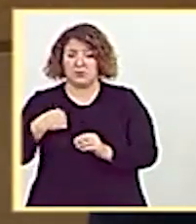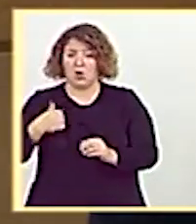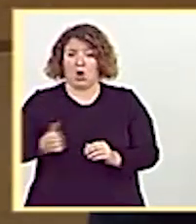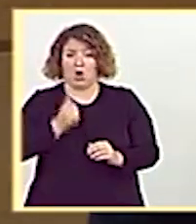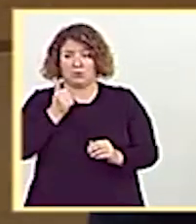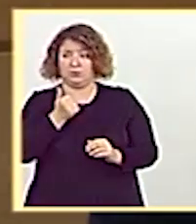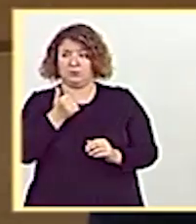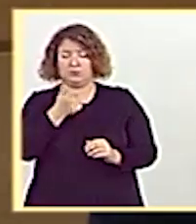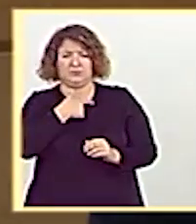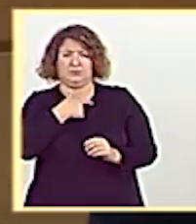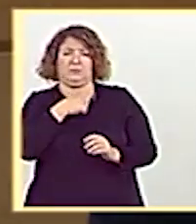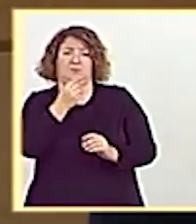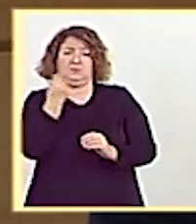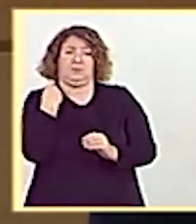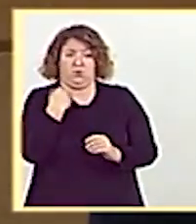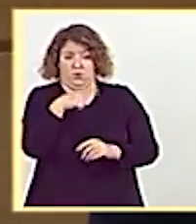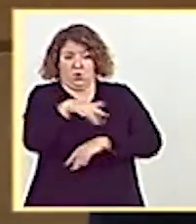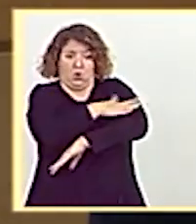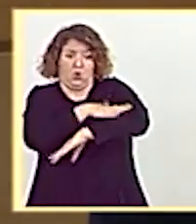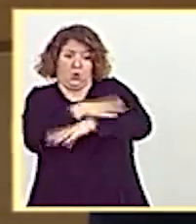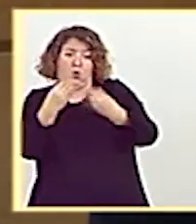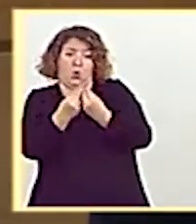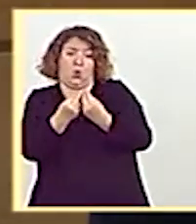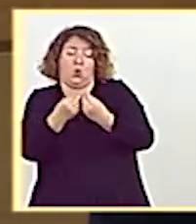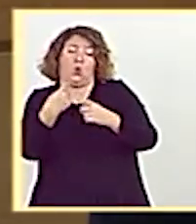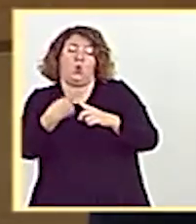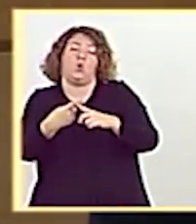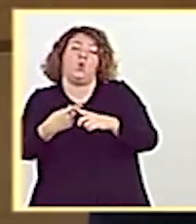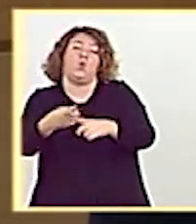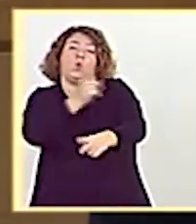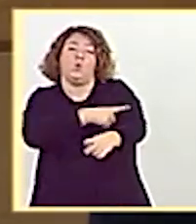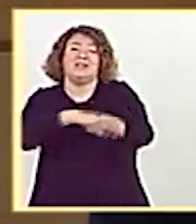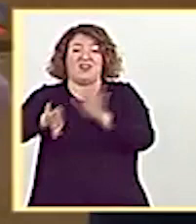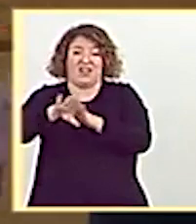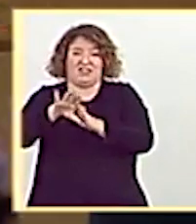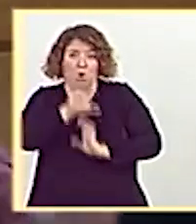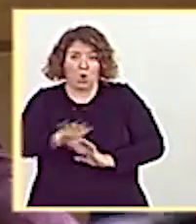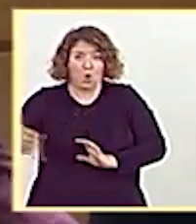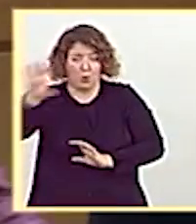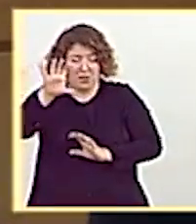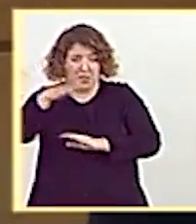reformule su pregunta teniendo en cuenta que ustedes gobiernan con la ultraderecha de Vox en varias comunidades.